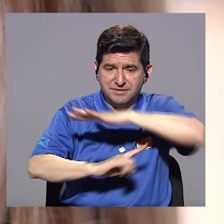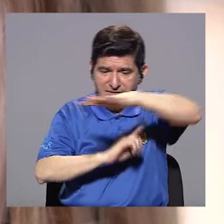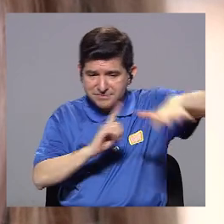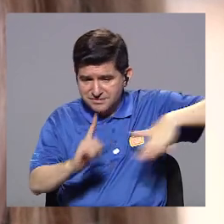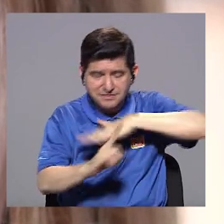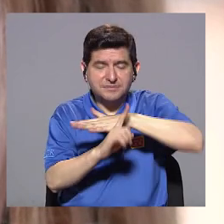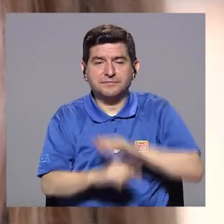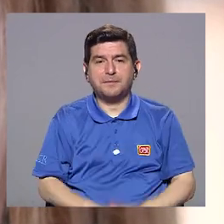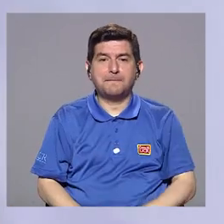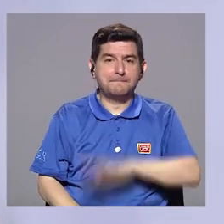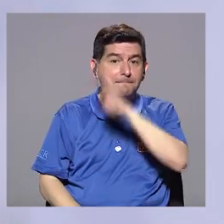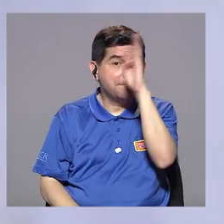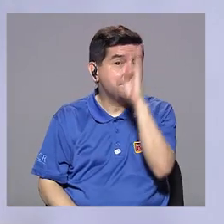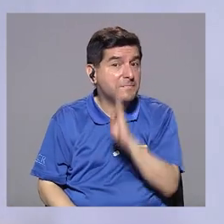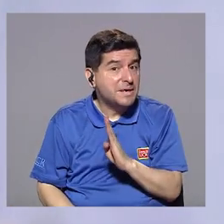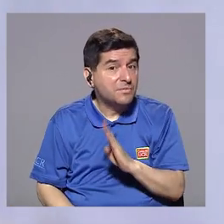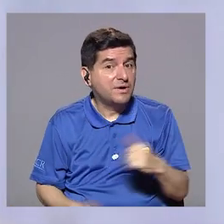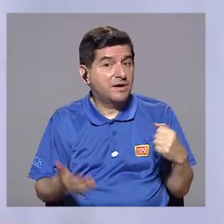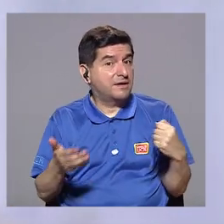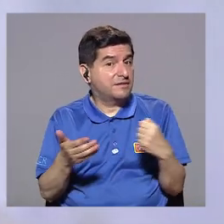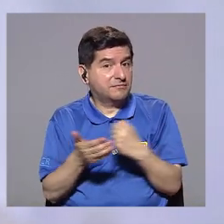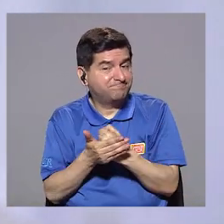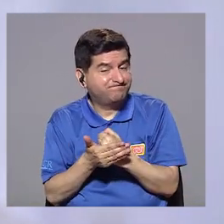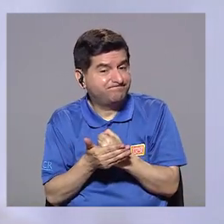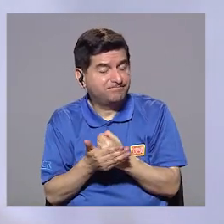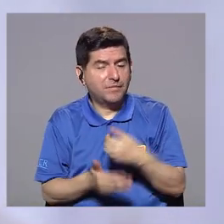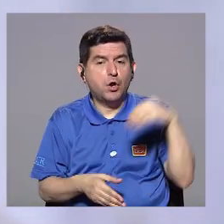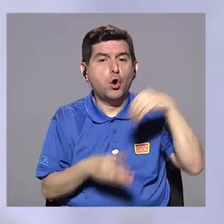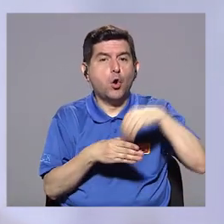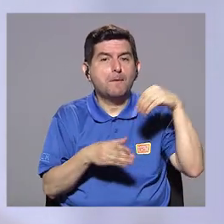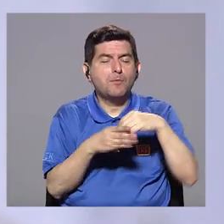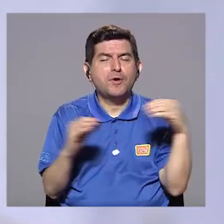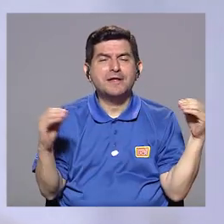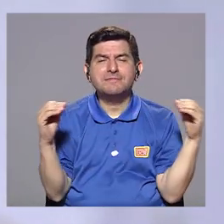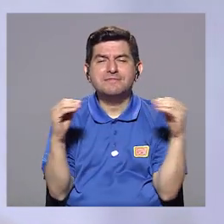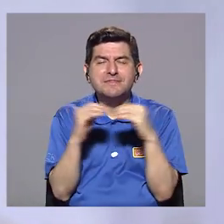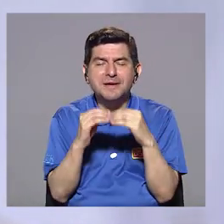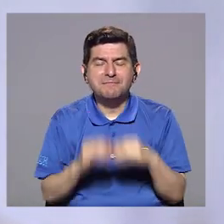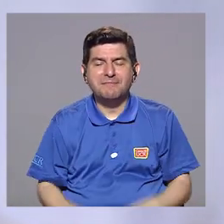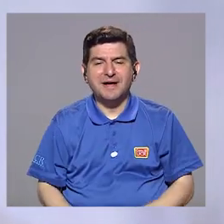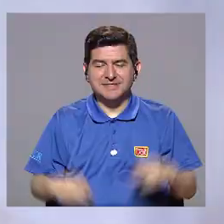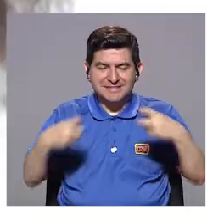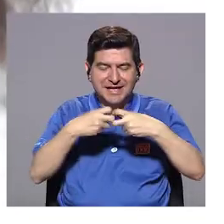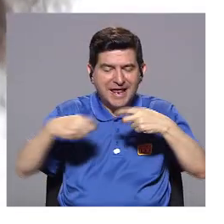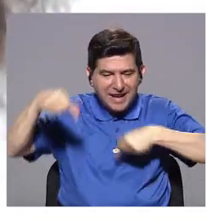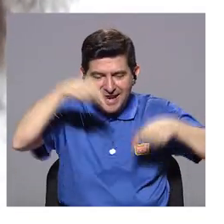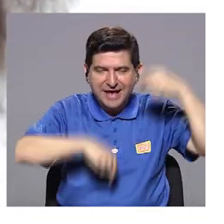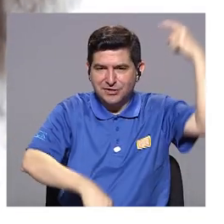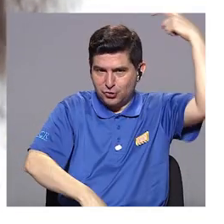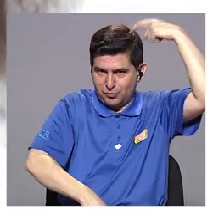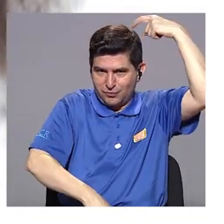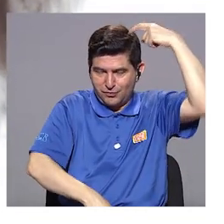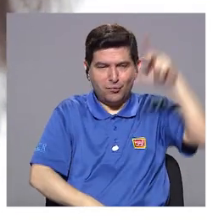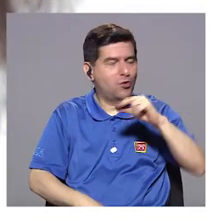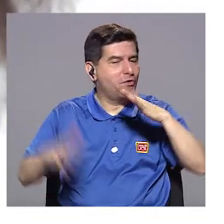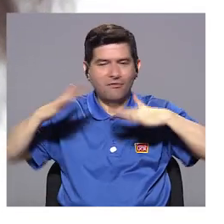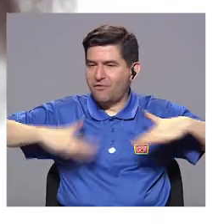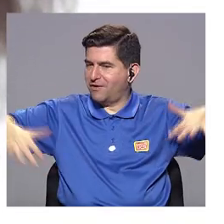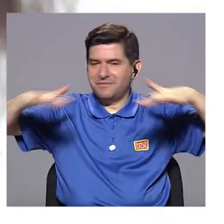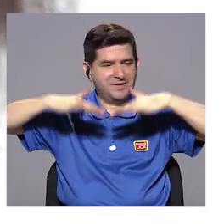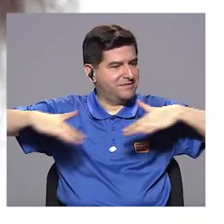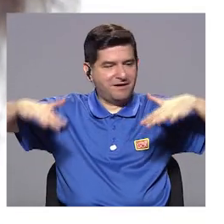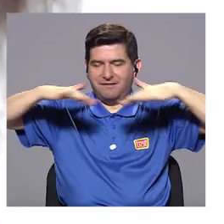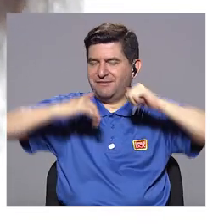ambientales. La bipolaridad, lamentablemente, tiene un componente mucho más electroquímico a nivel cerebral que ambiental.